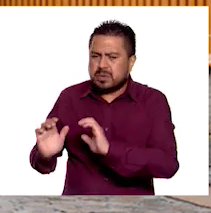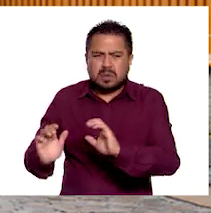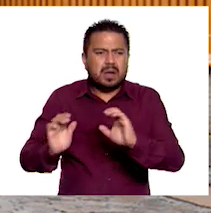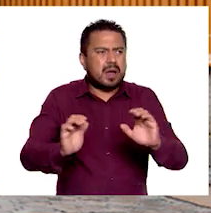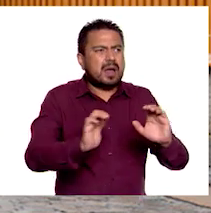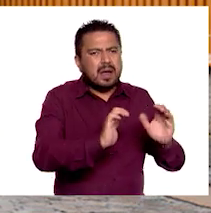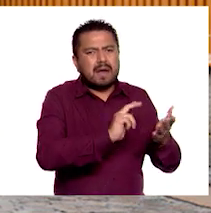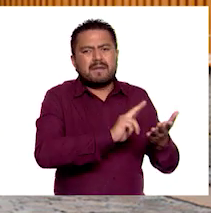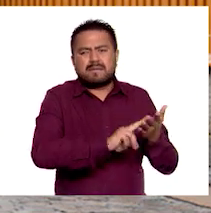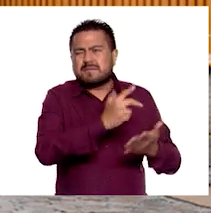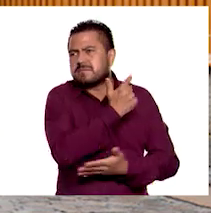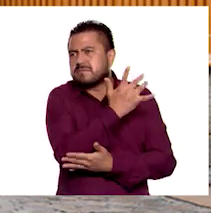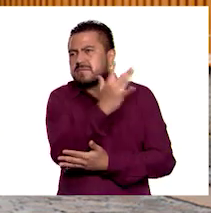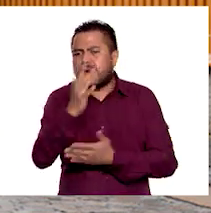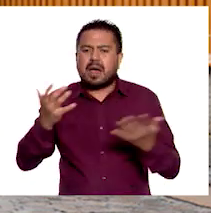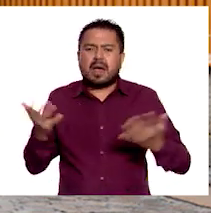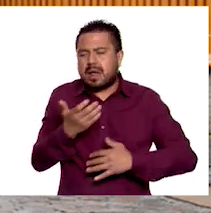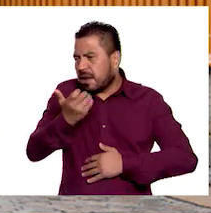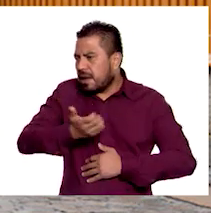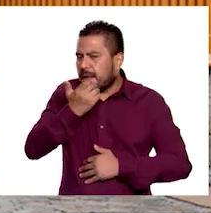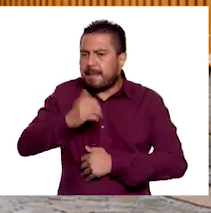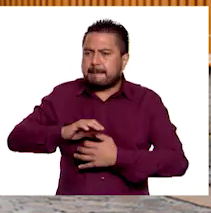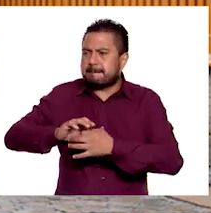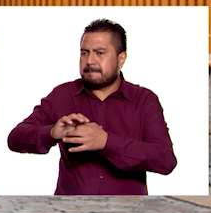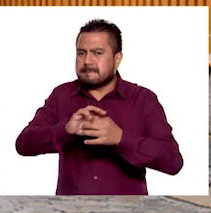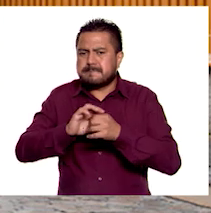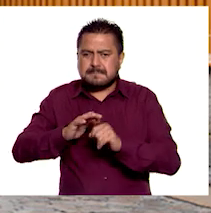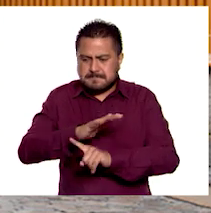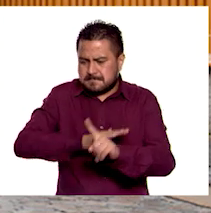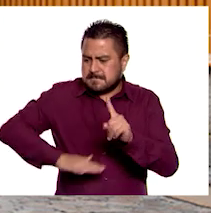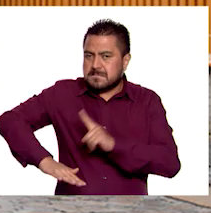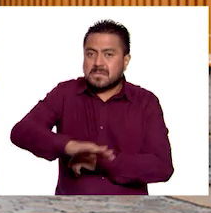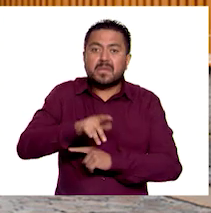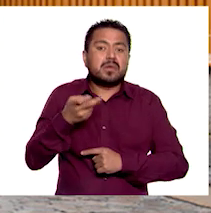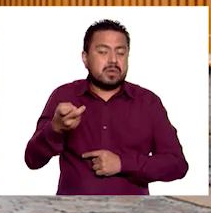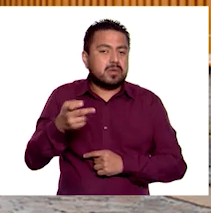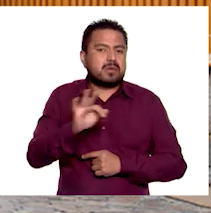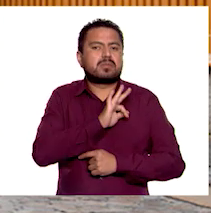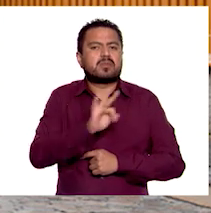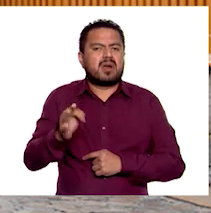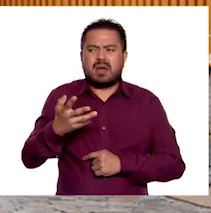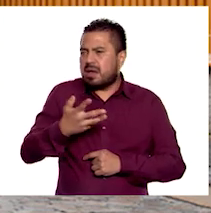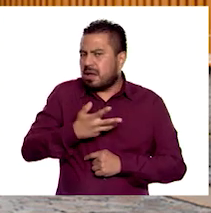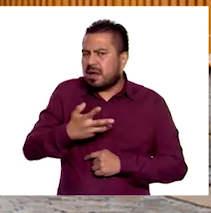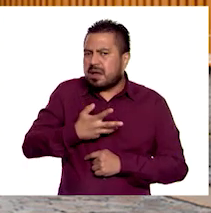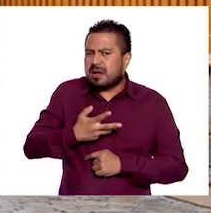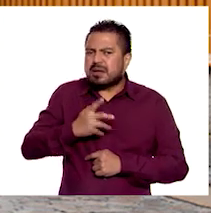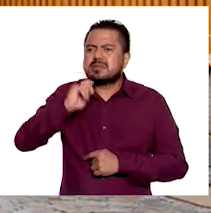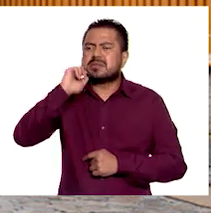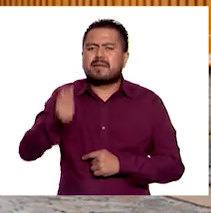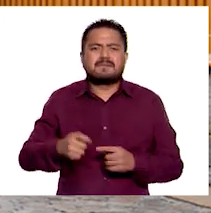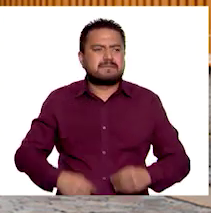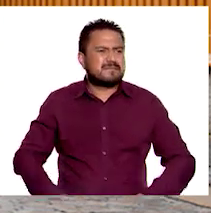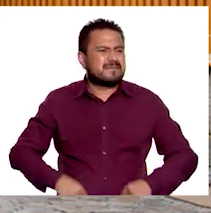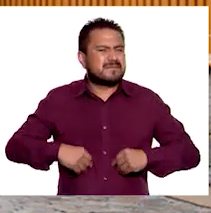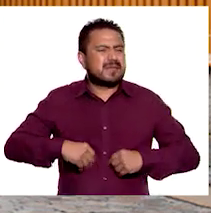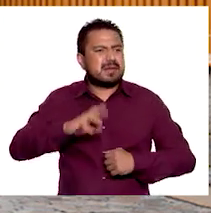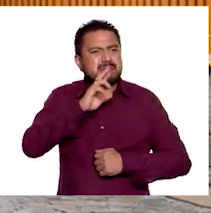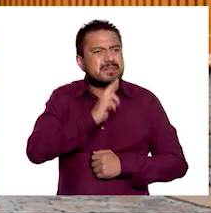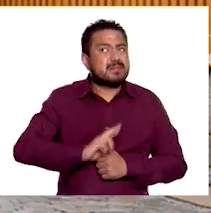verdes y llevando a cabo prácticas amigables con su entorno, pueden tener una vida mejor.